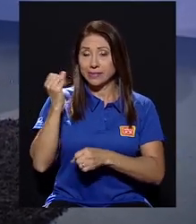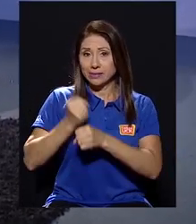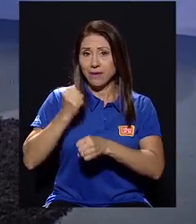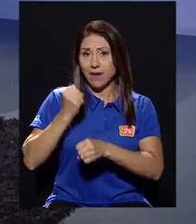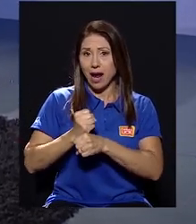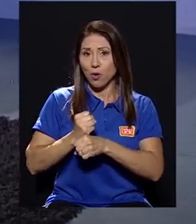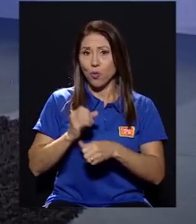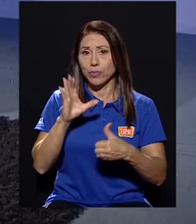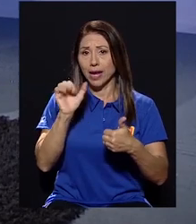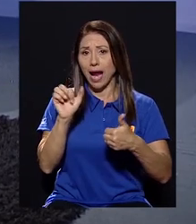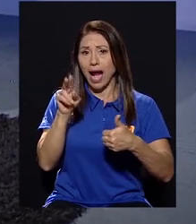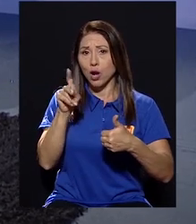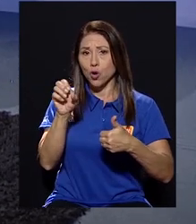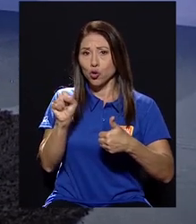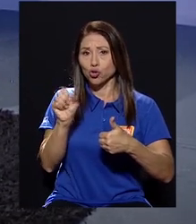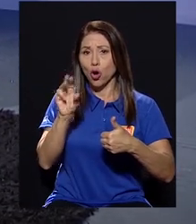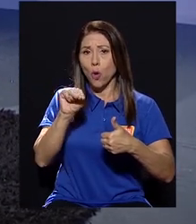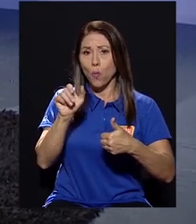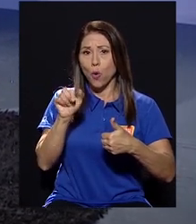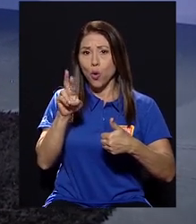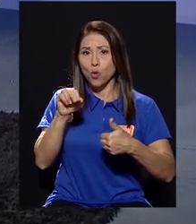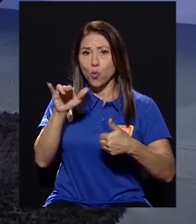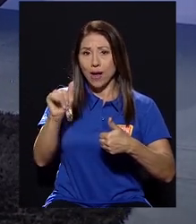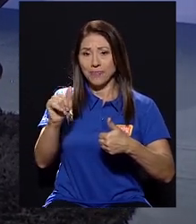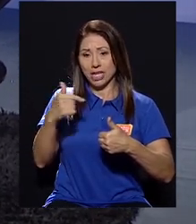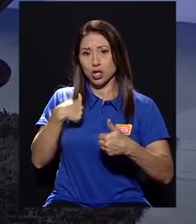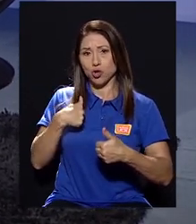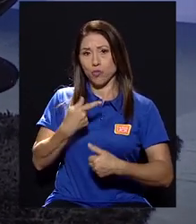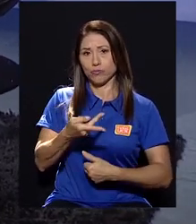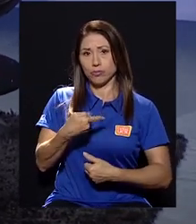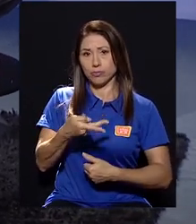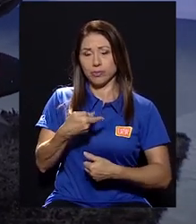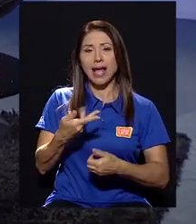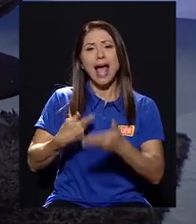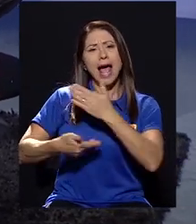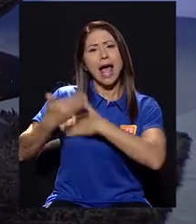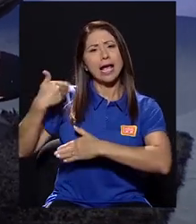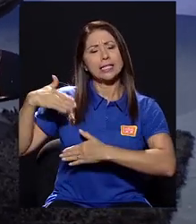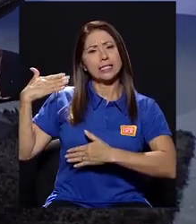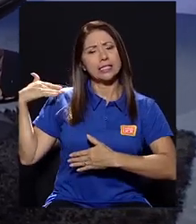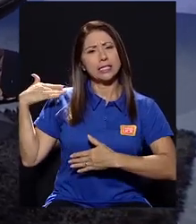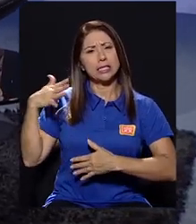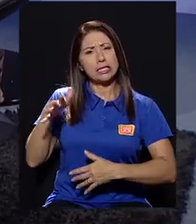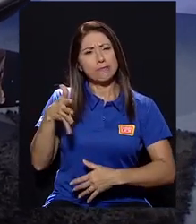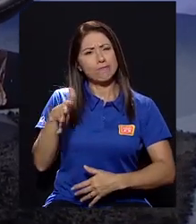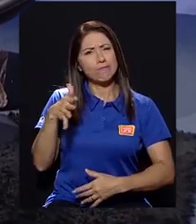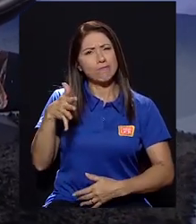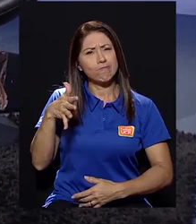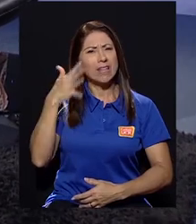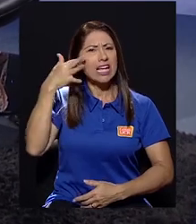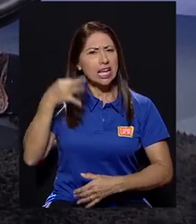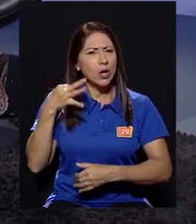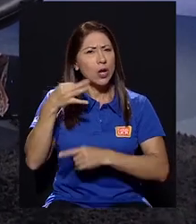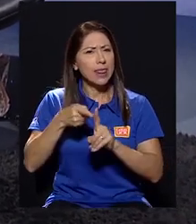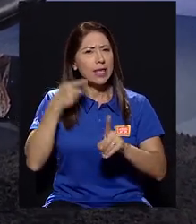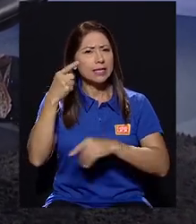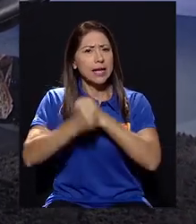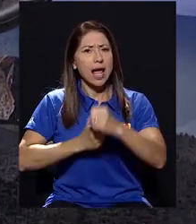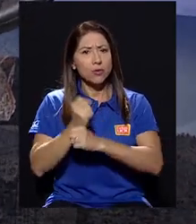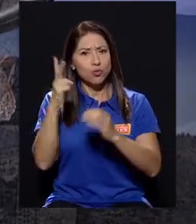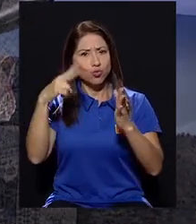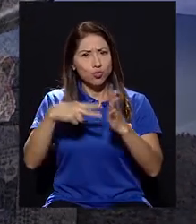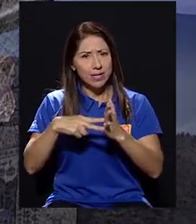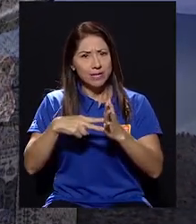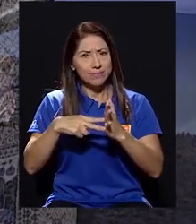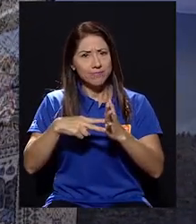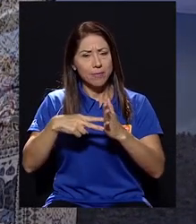tenemos Carlos Morúa y mi persona es de hace aproximadamente, creo que en el 2000. En el